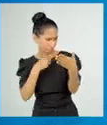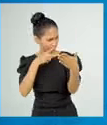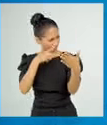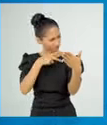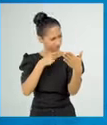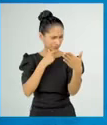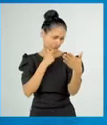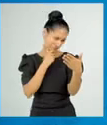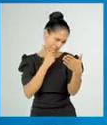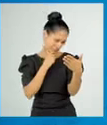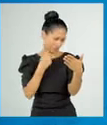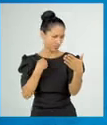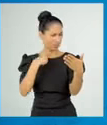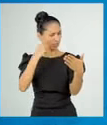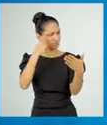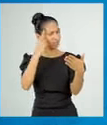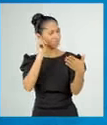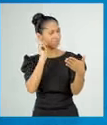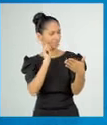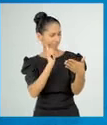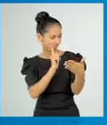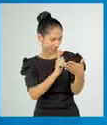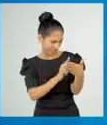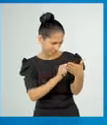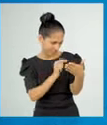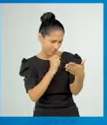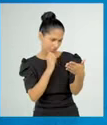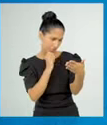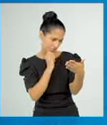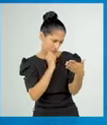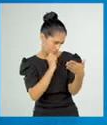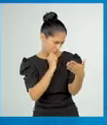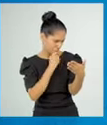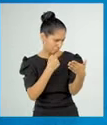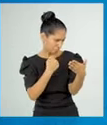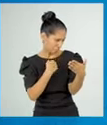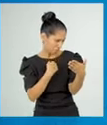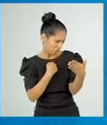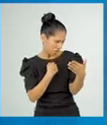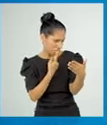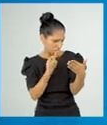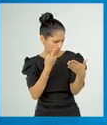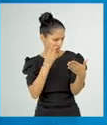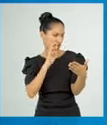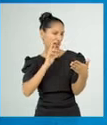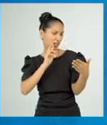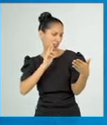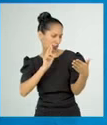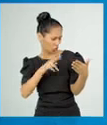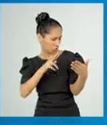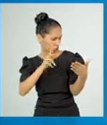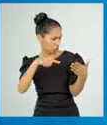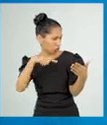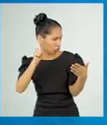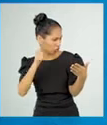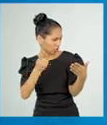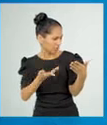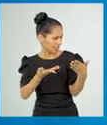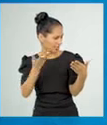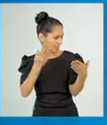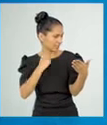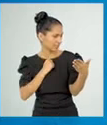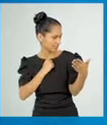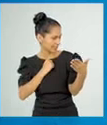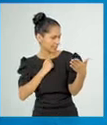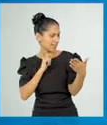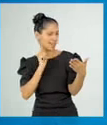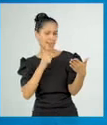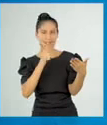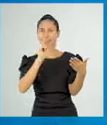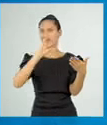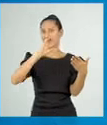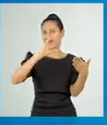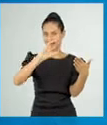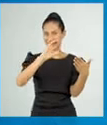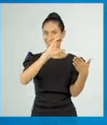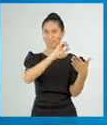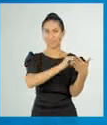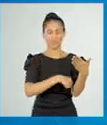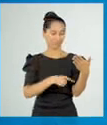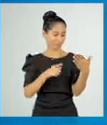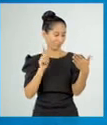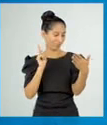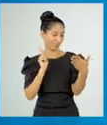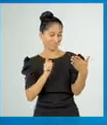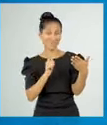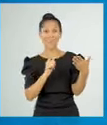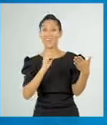detenidamente y me he concentrado en esta pregunta. Para mí, la respuesta correcta es la alternativa C.